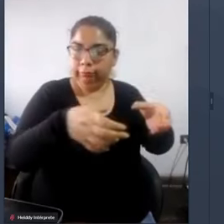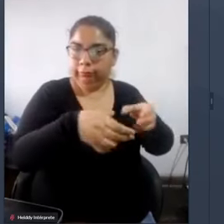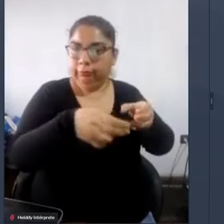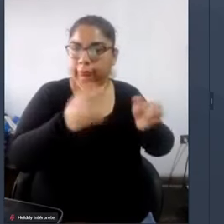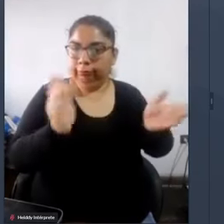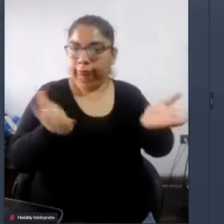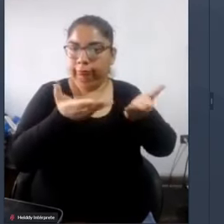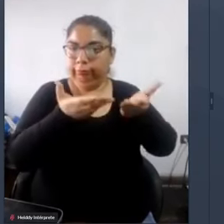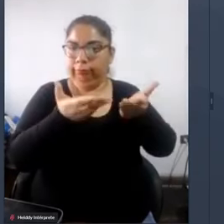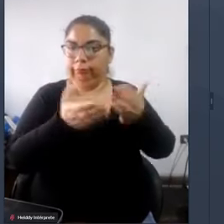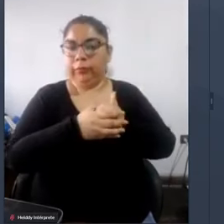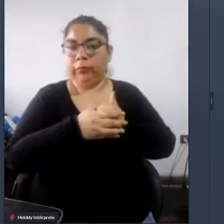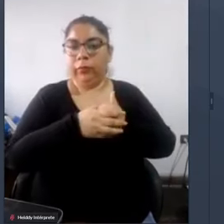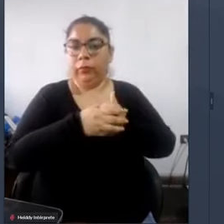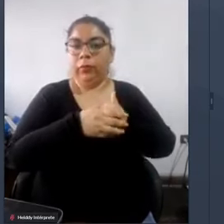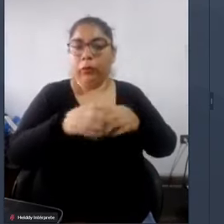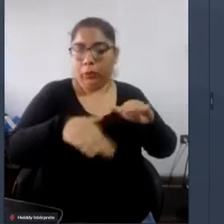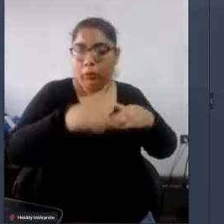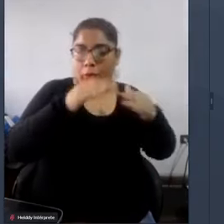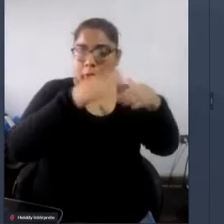construir calles seguras